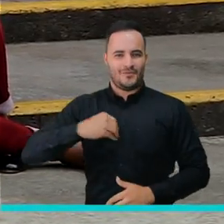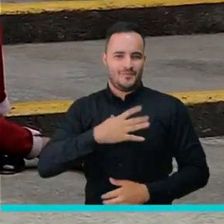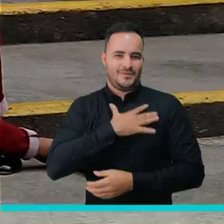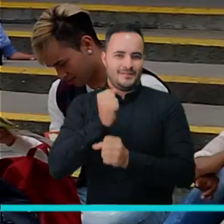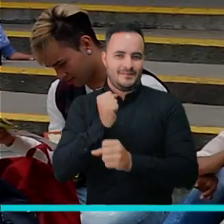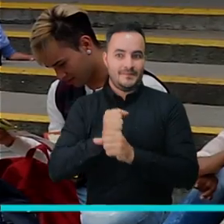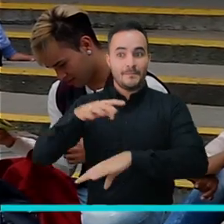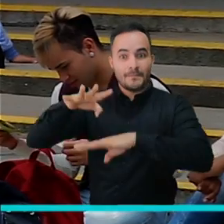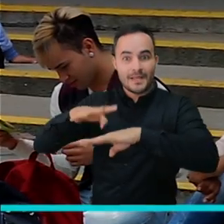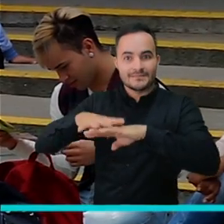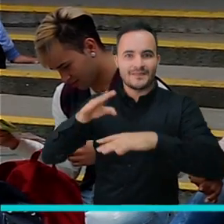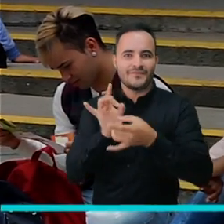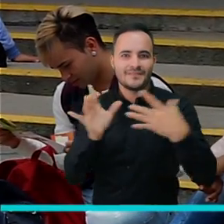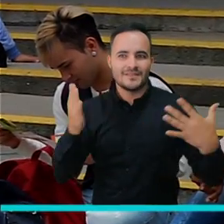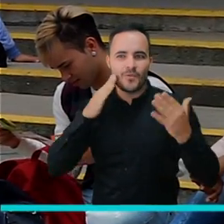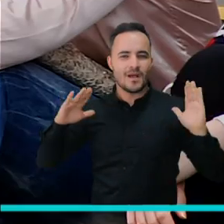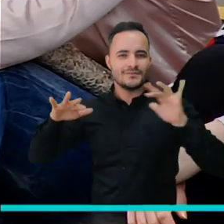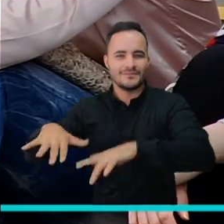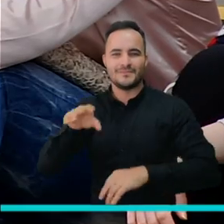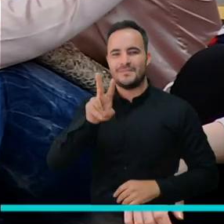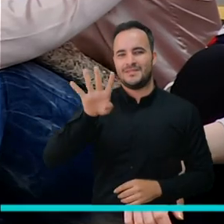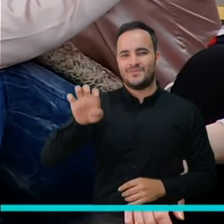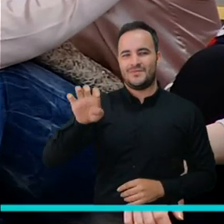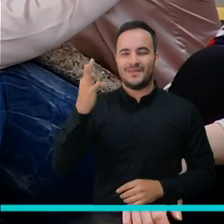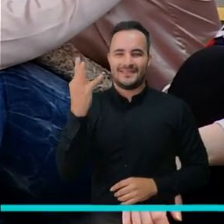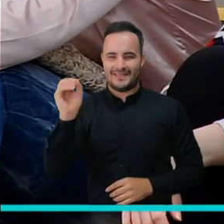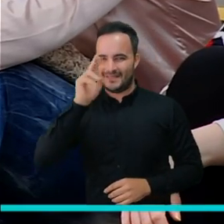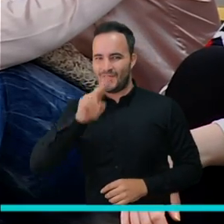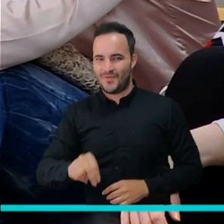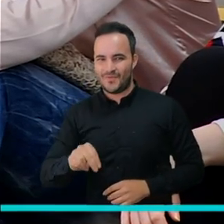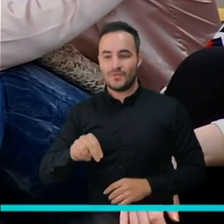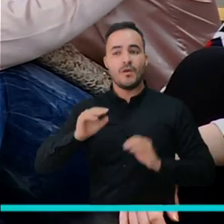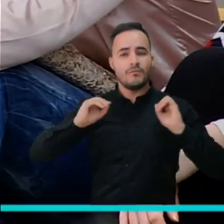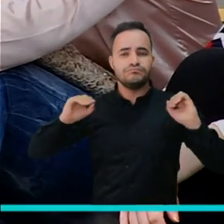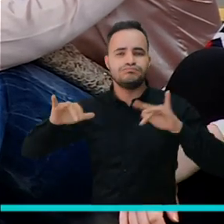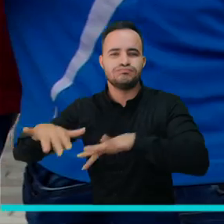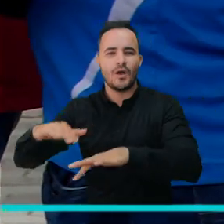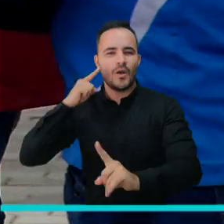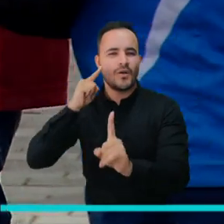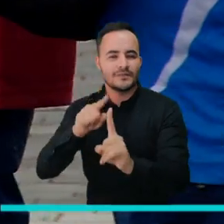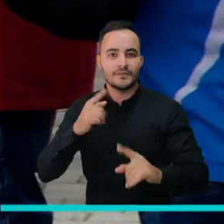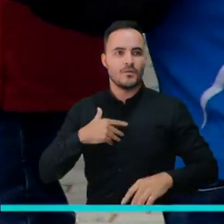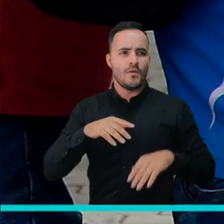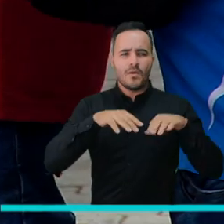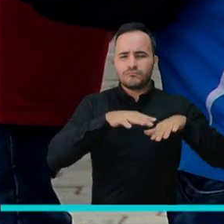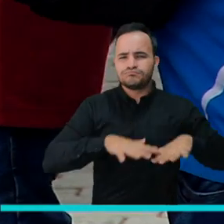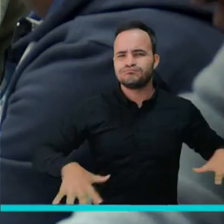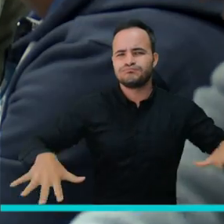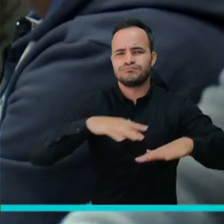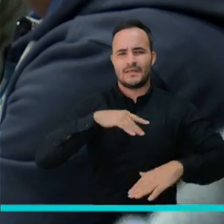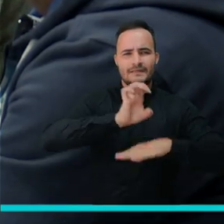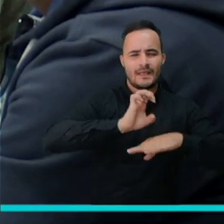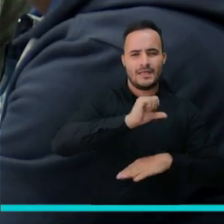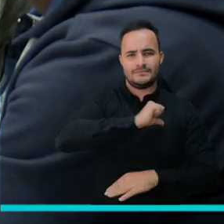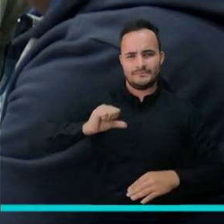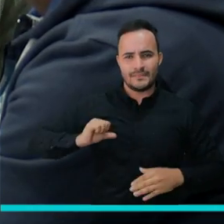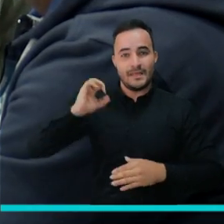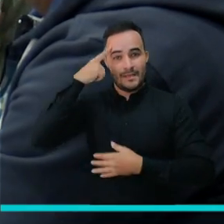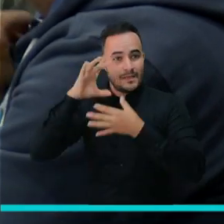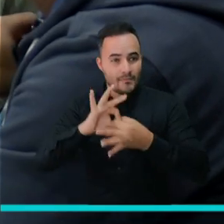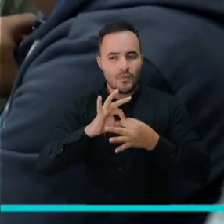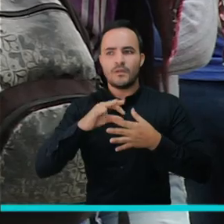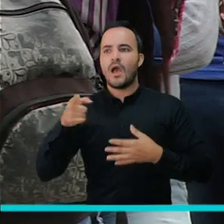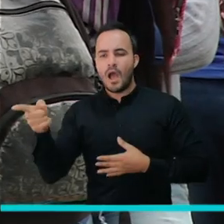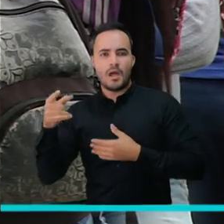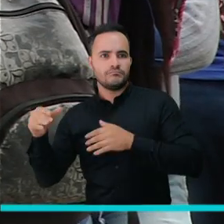joven. Plaza Mayor será escenario durante el 29 y 30 de junio de un evento que articulará la oferta institucional